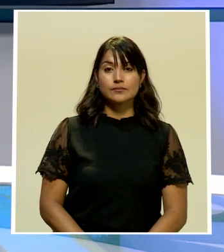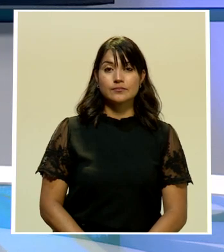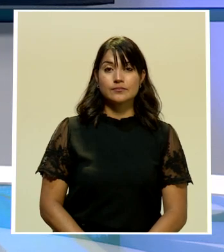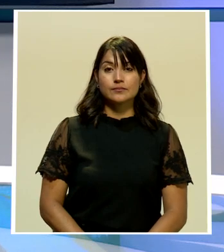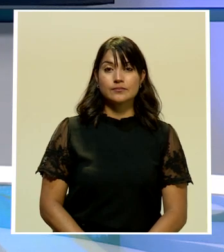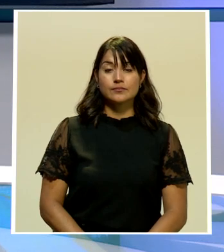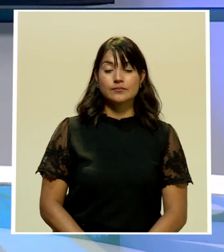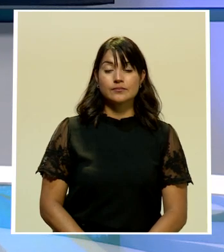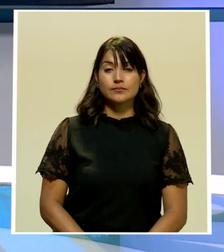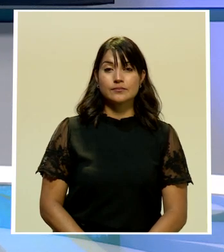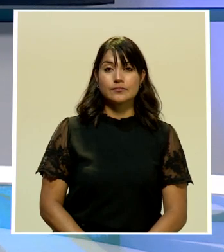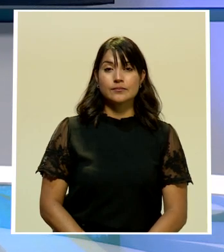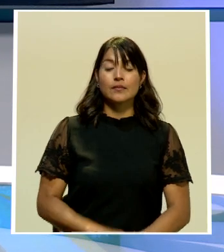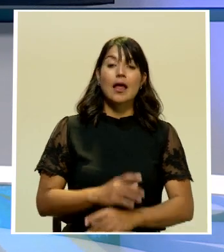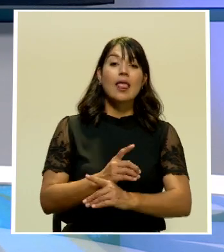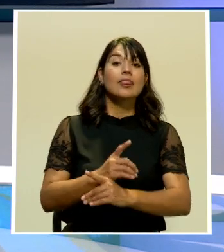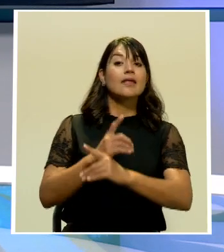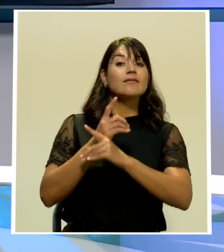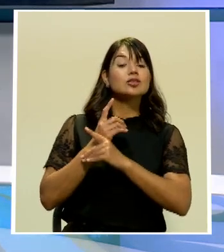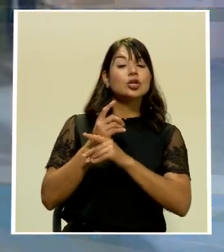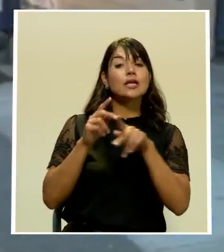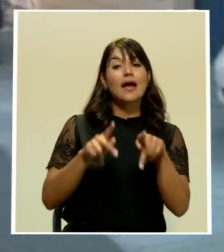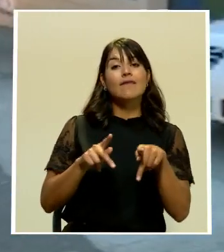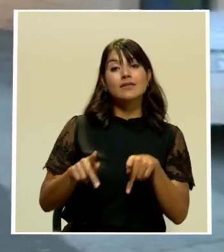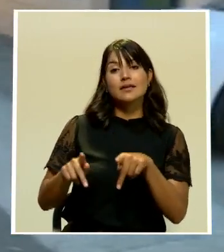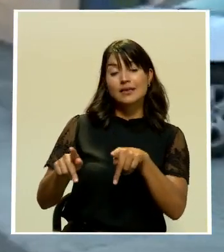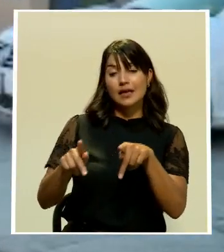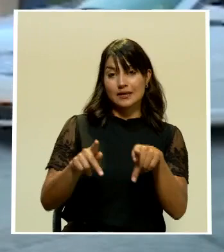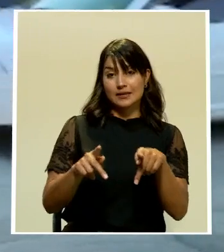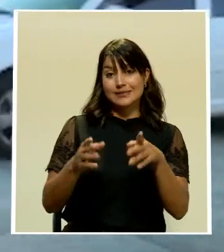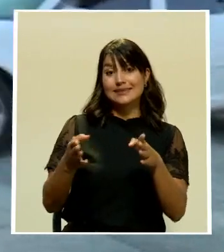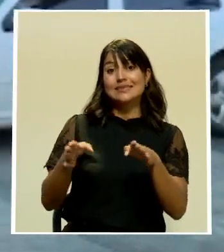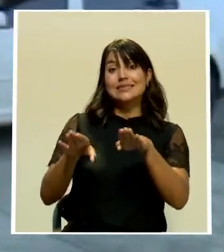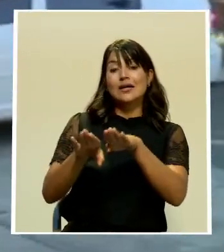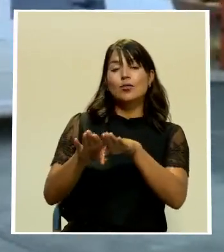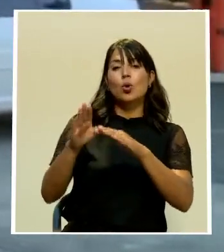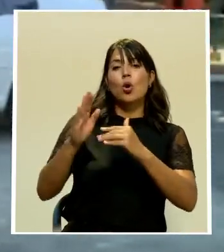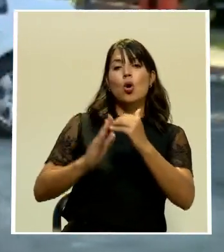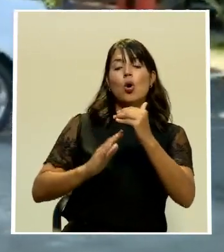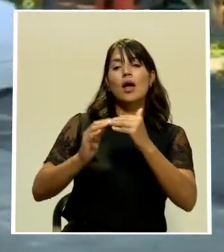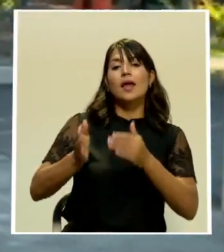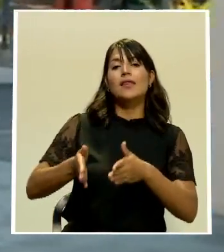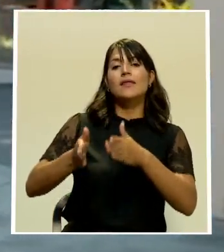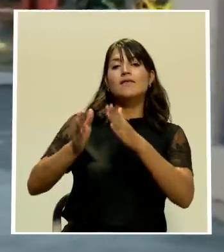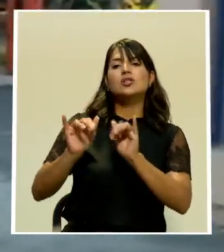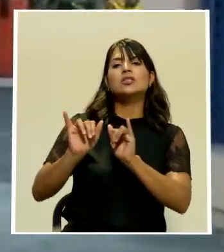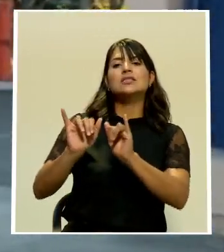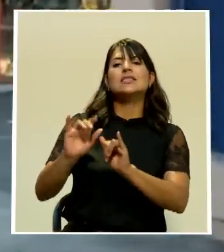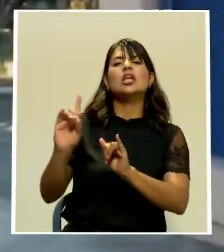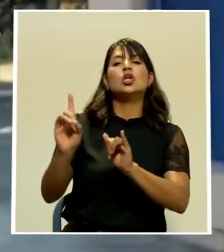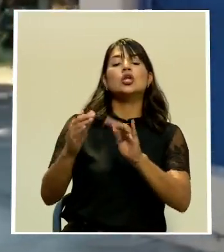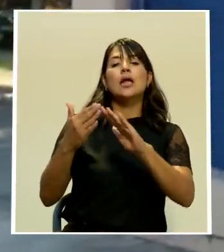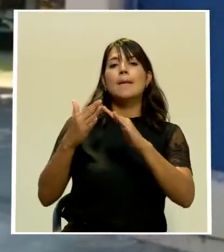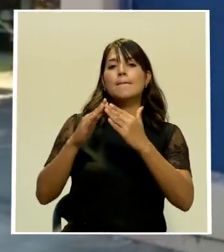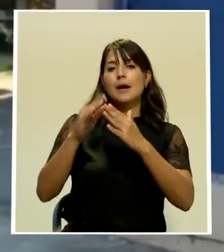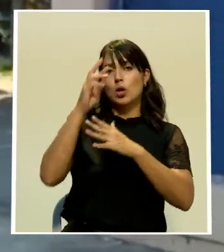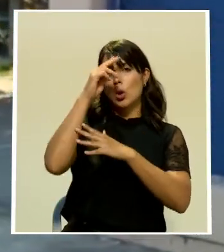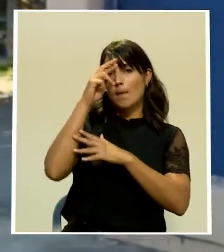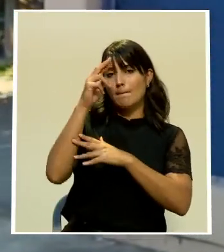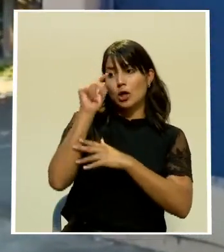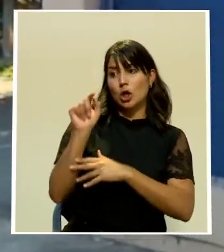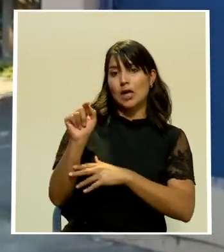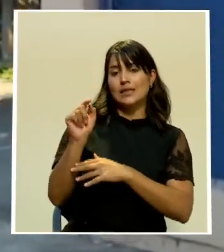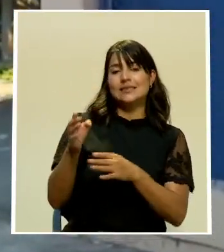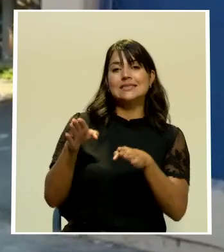la defensoría de los habitantes cerró el edificio ubicado en Barrio México estará